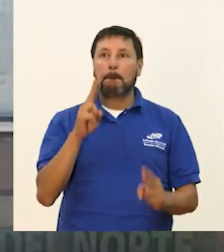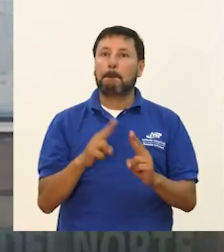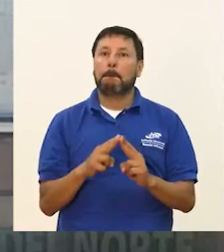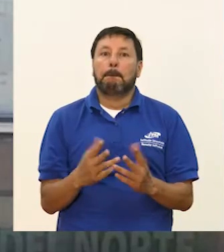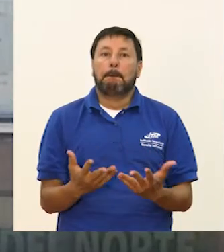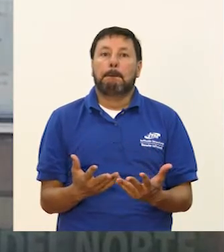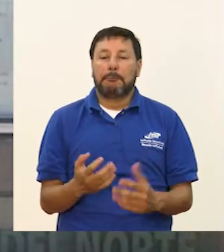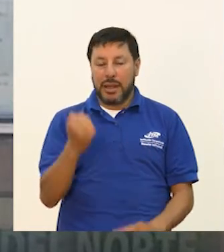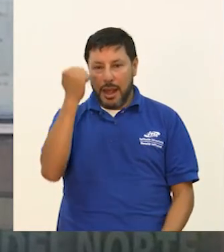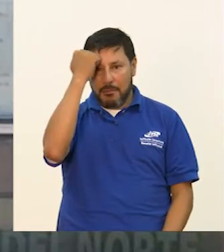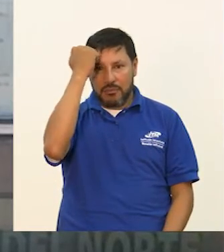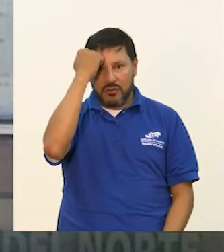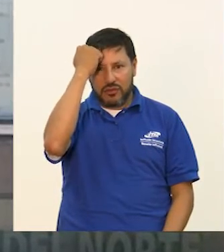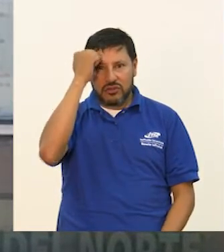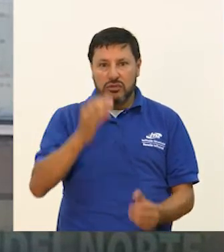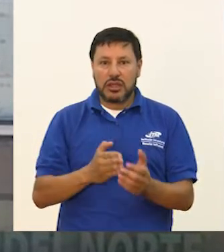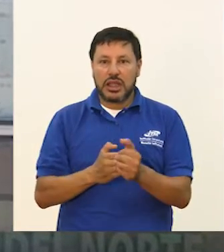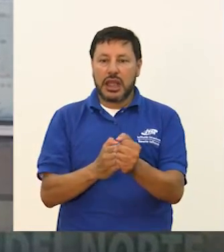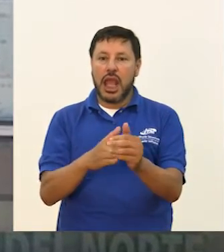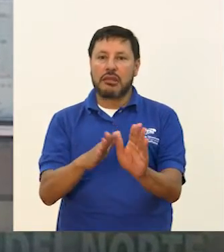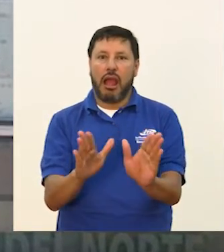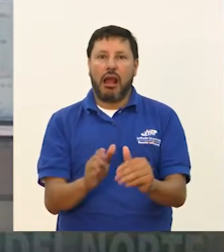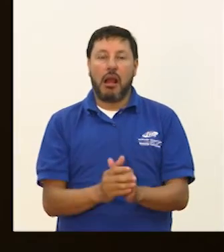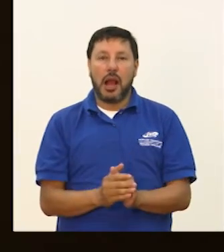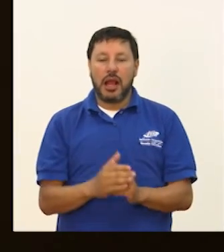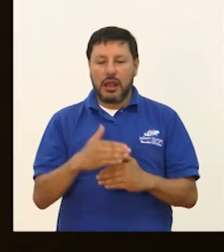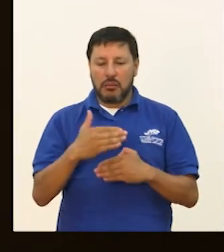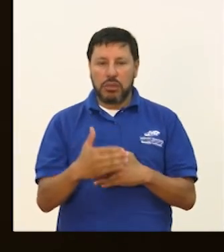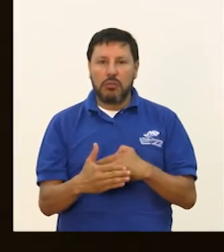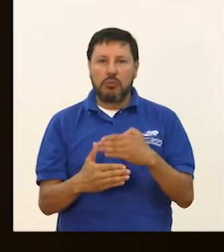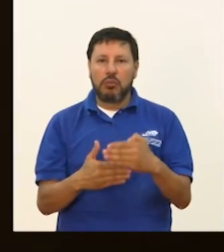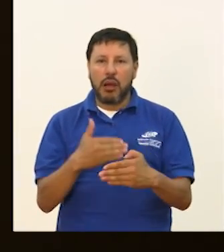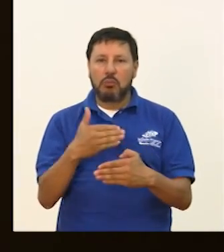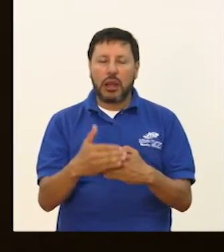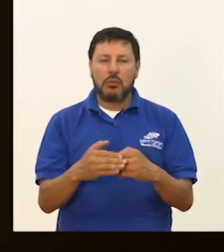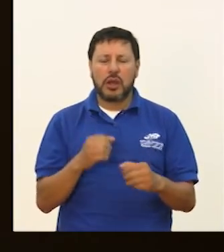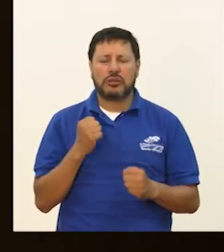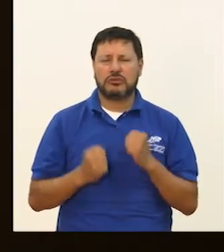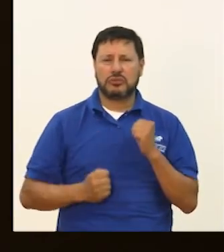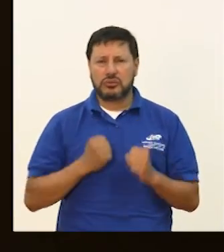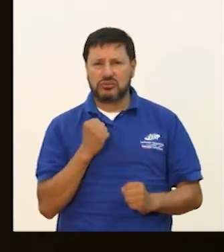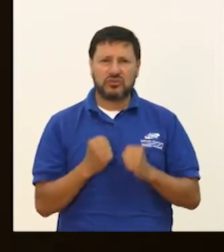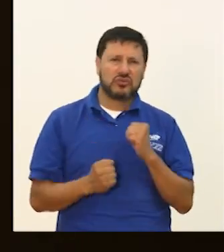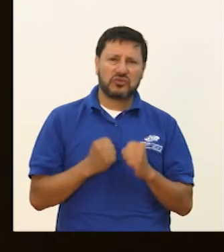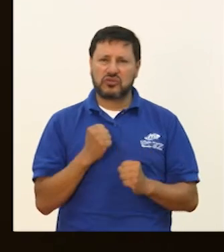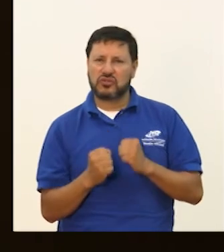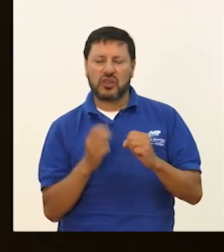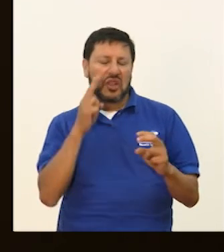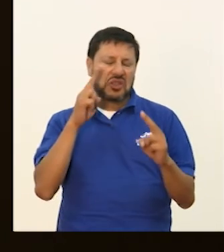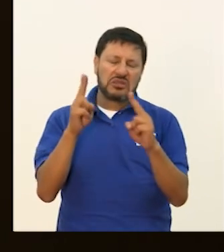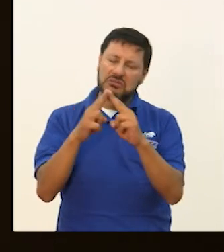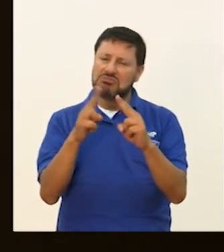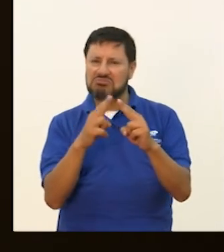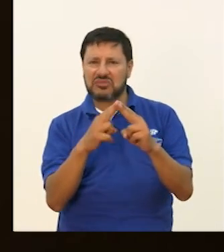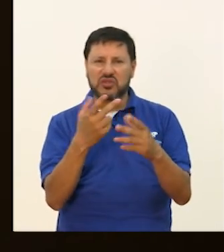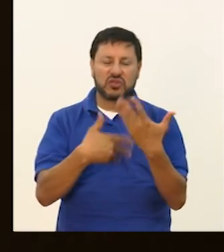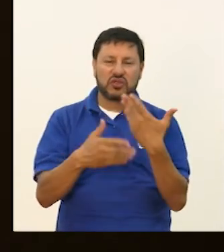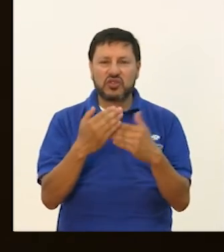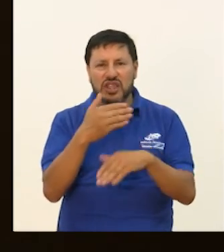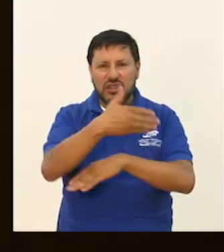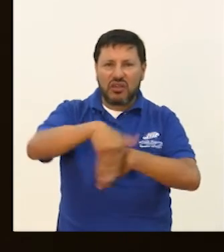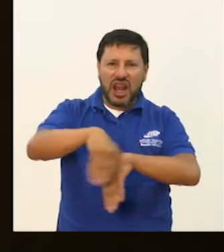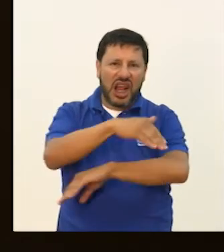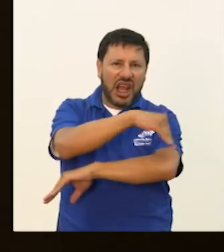contextualizando con el entorno. Cuando sales a otros espacios empiezas a extrañar cosas que uno pensaría que